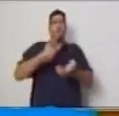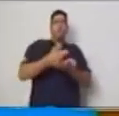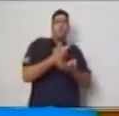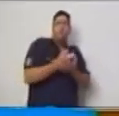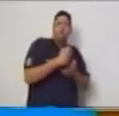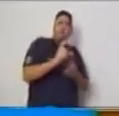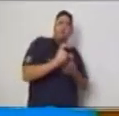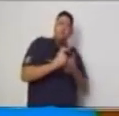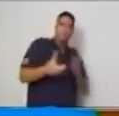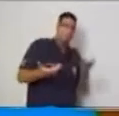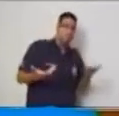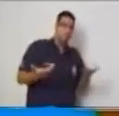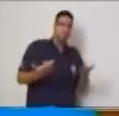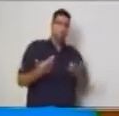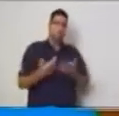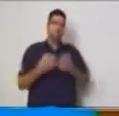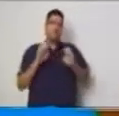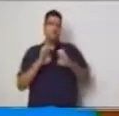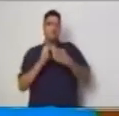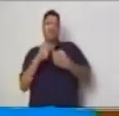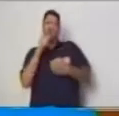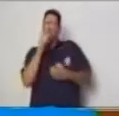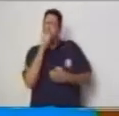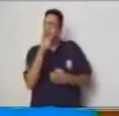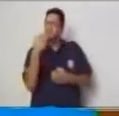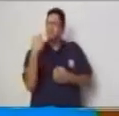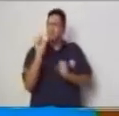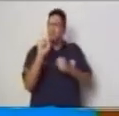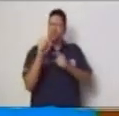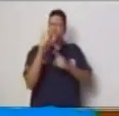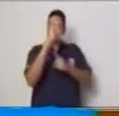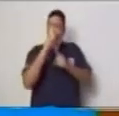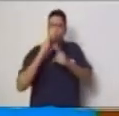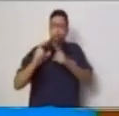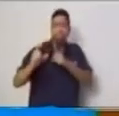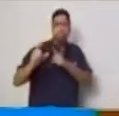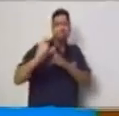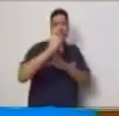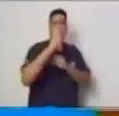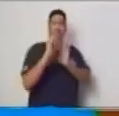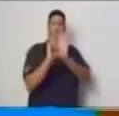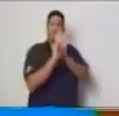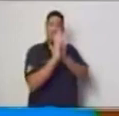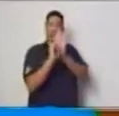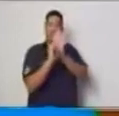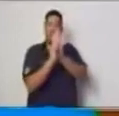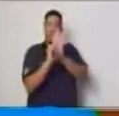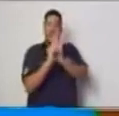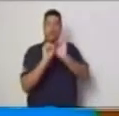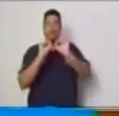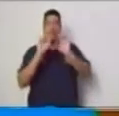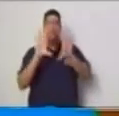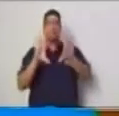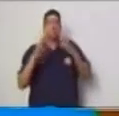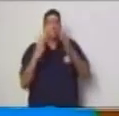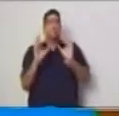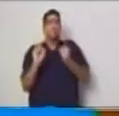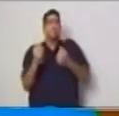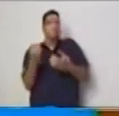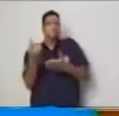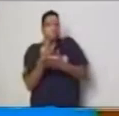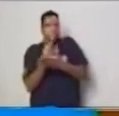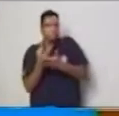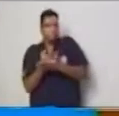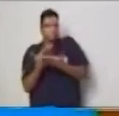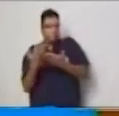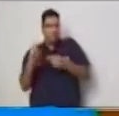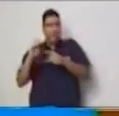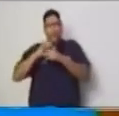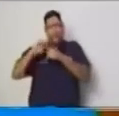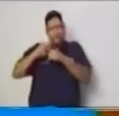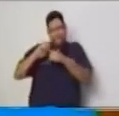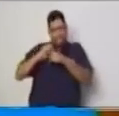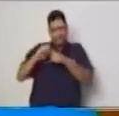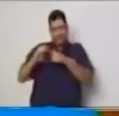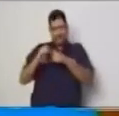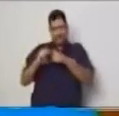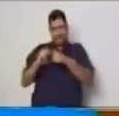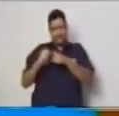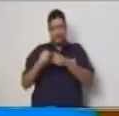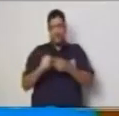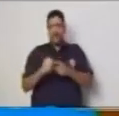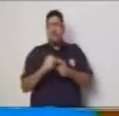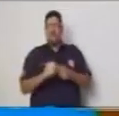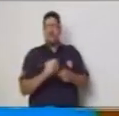Ahí vamos a identificar el contexto en donde éstas se van a aplicar. Estas cuatro preguntas que